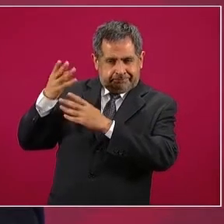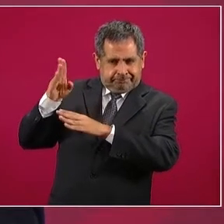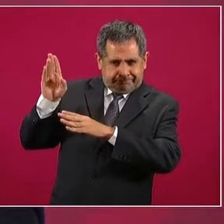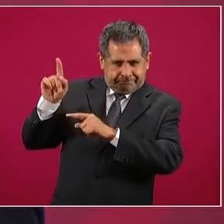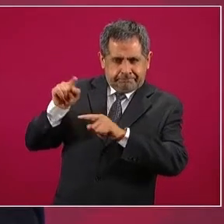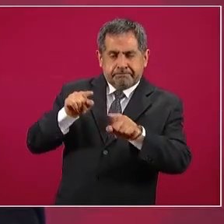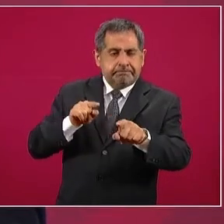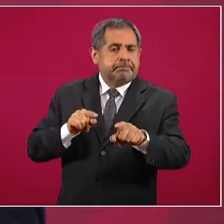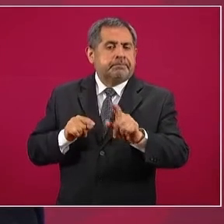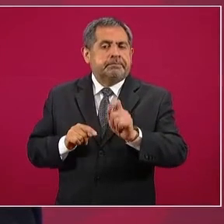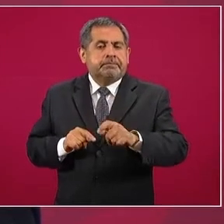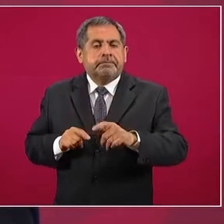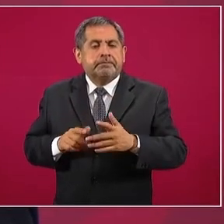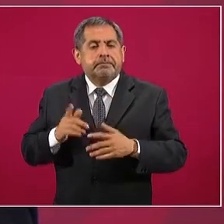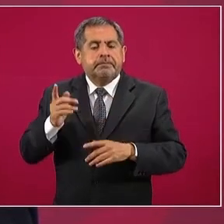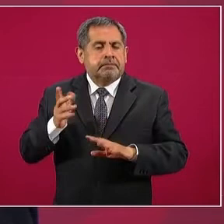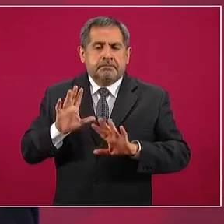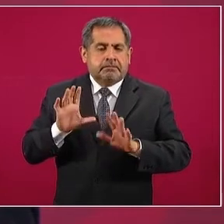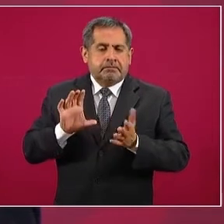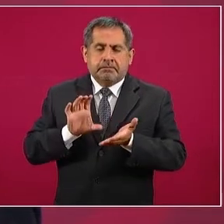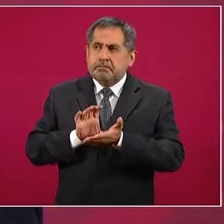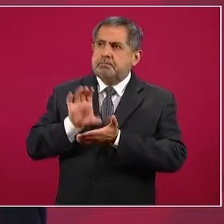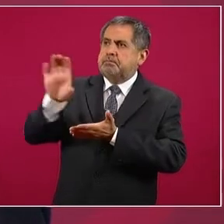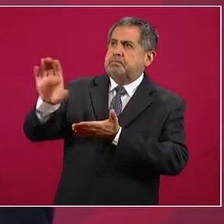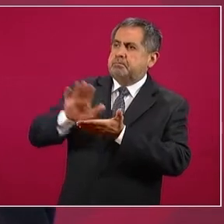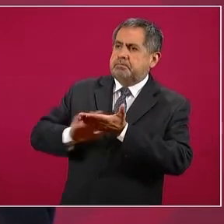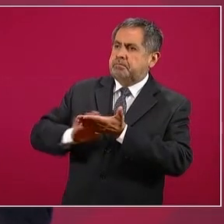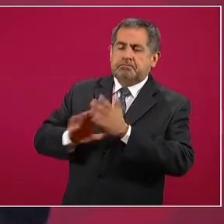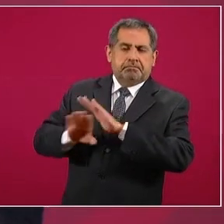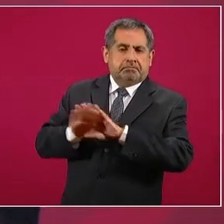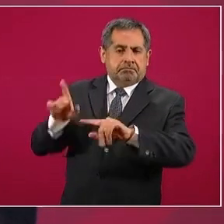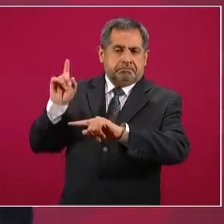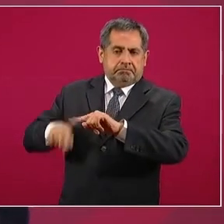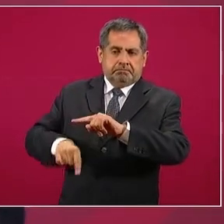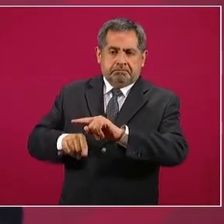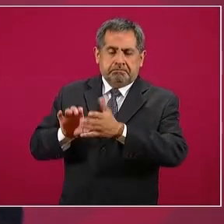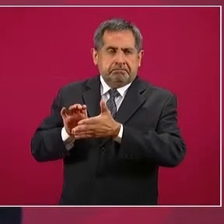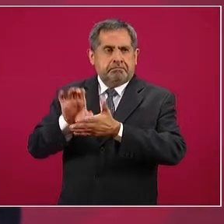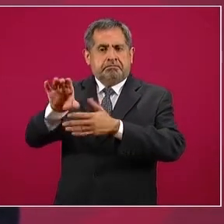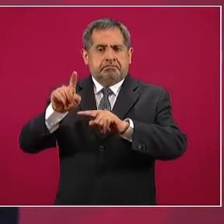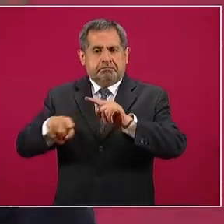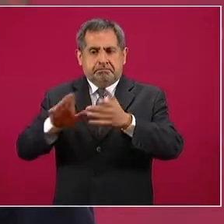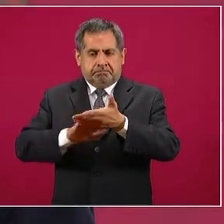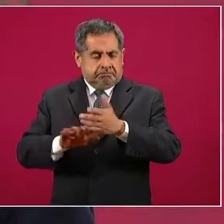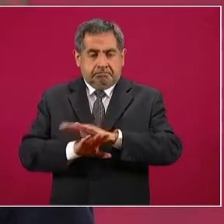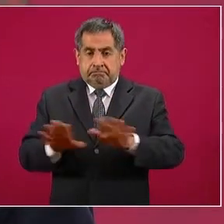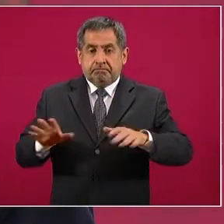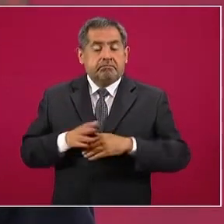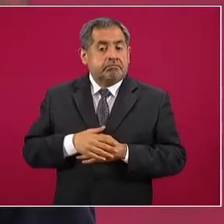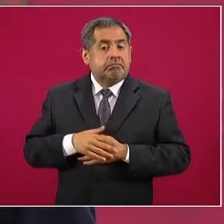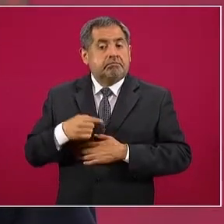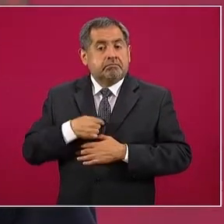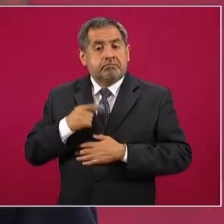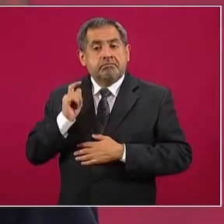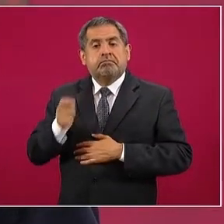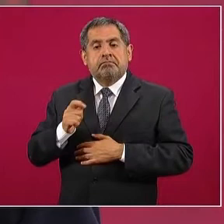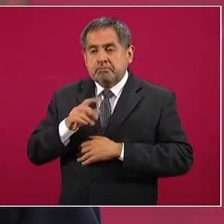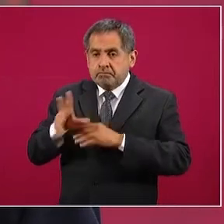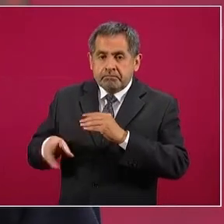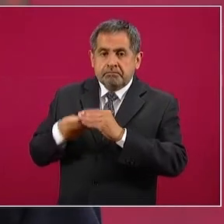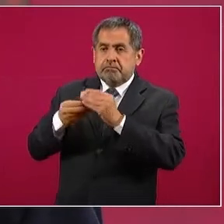de quitas en el pago de servicio a la deuda. Nosotros agregamos que no sólo debe ser